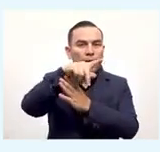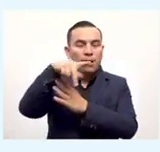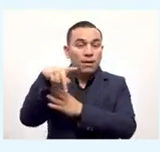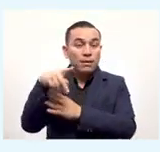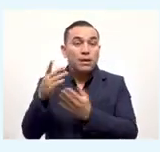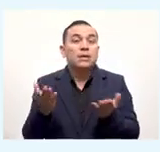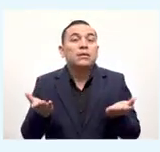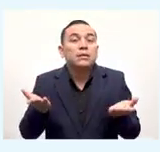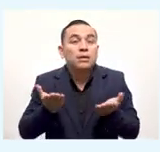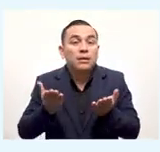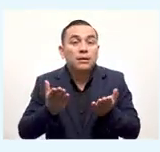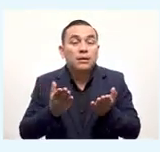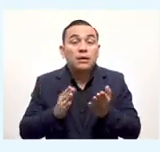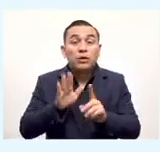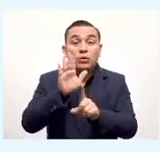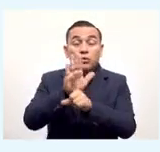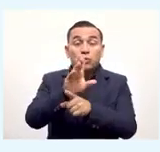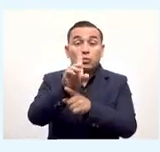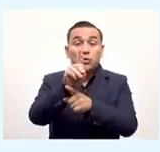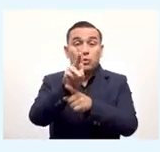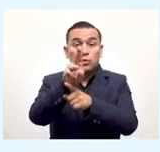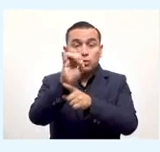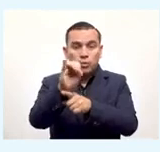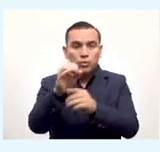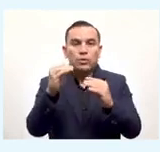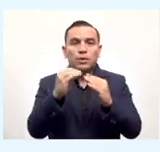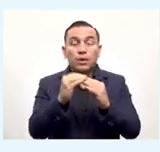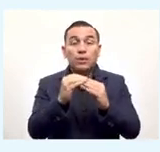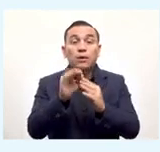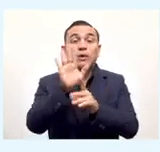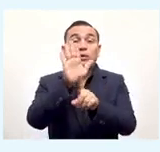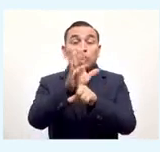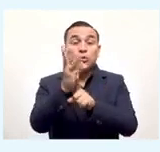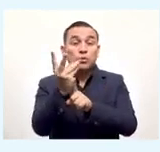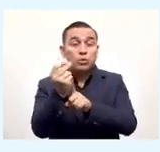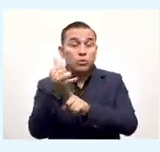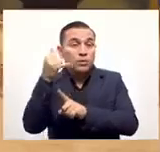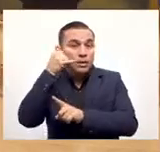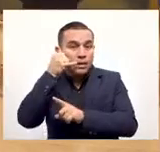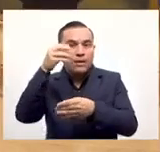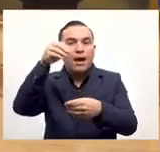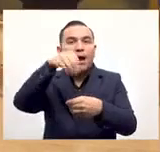una vez bajado se tiene que ingresar el DUI y el número de celular para registrarse.